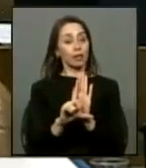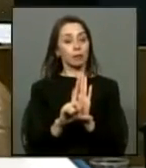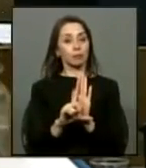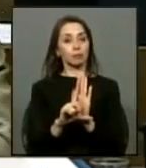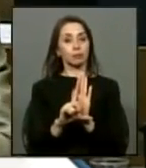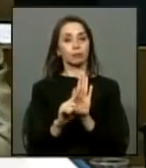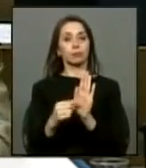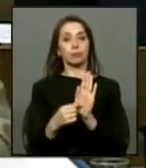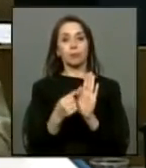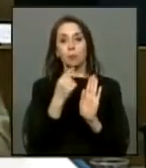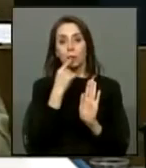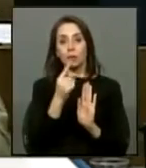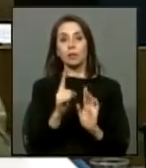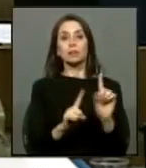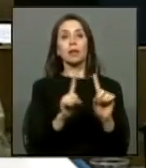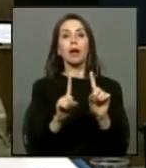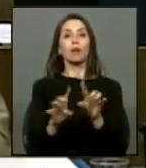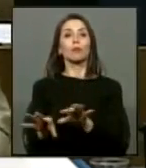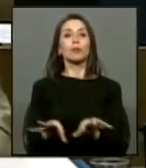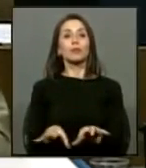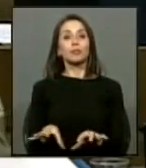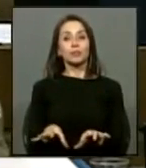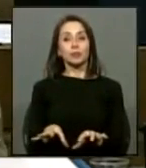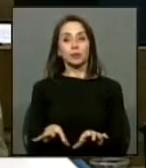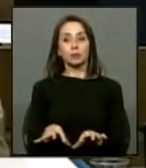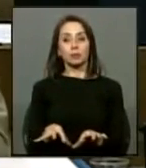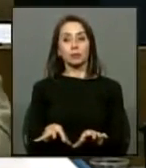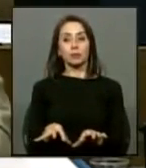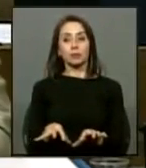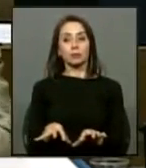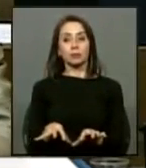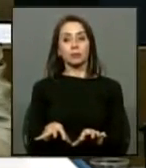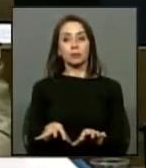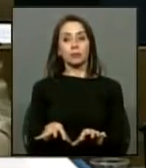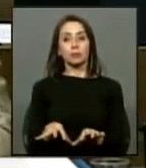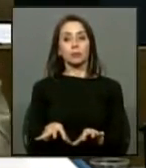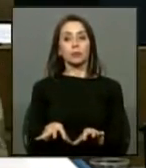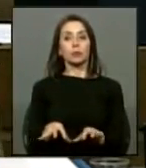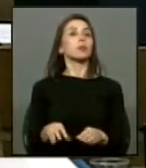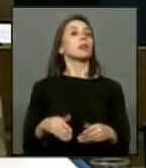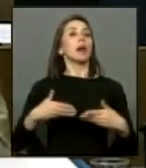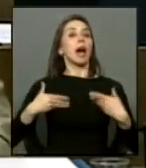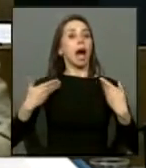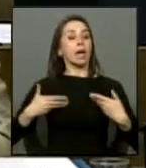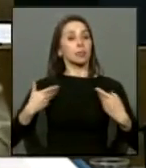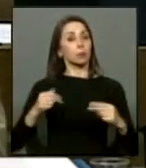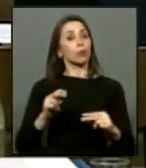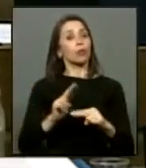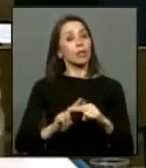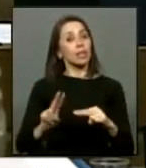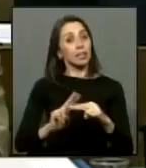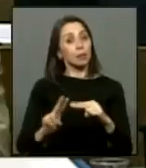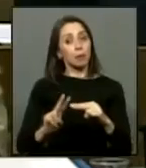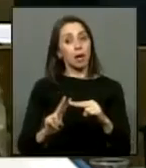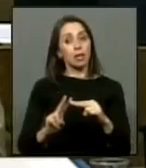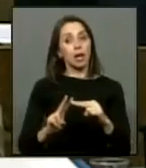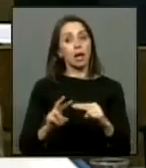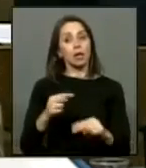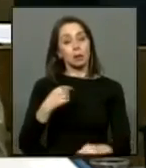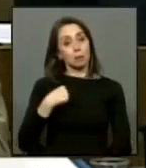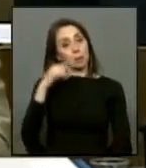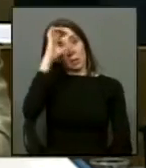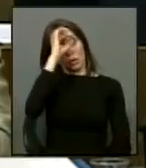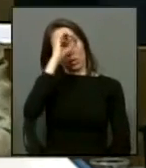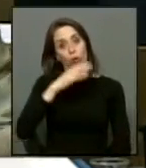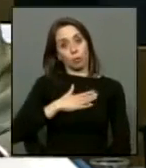se señalan algunos aspectos que en el ánimo de reparar cometen a mi juicio